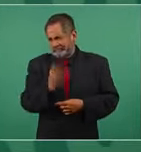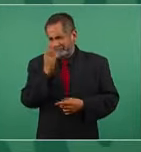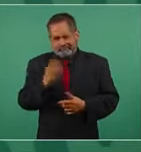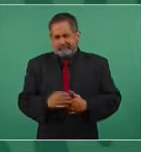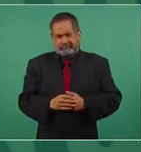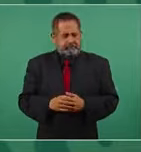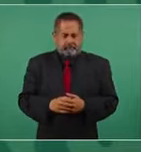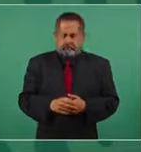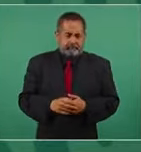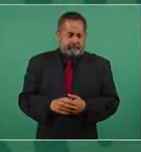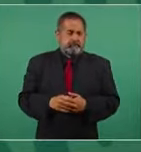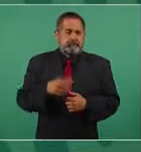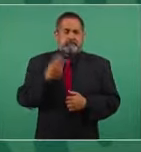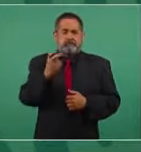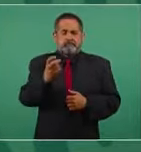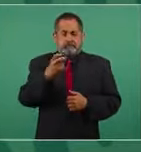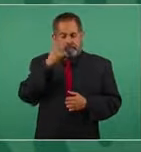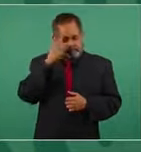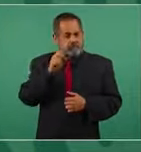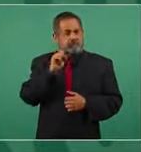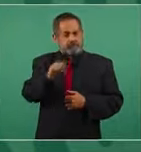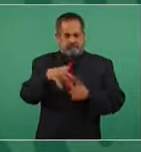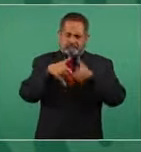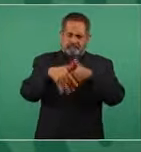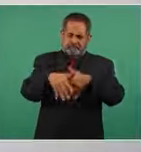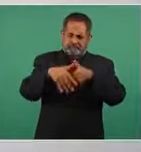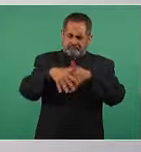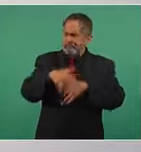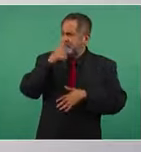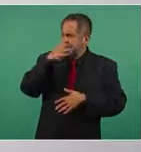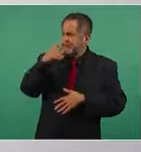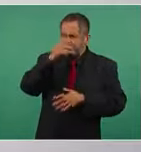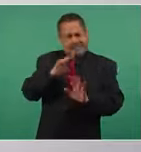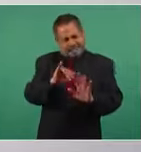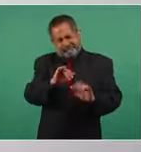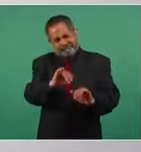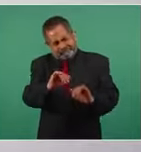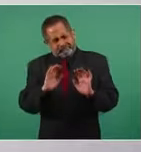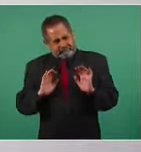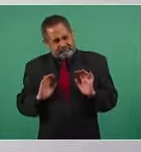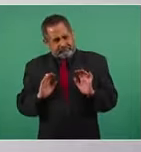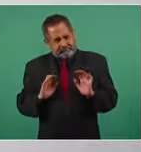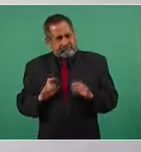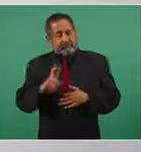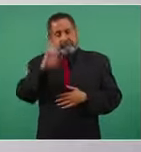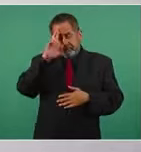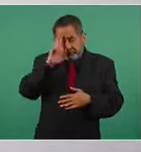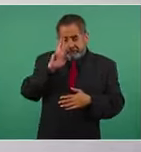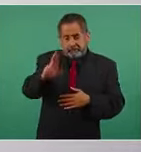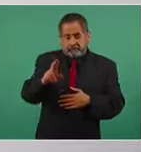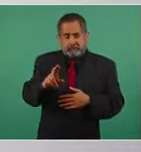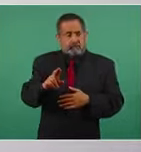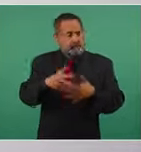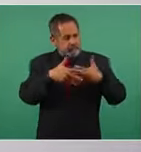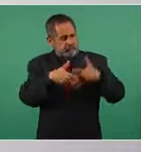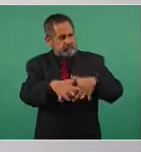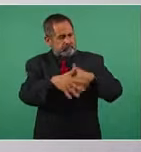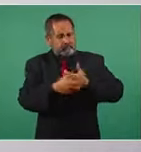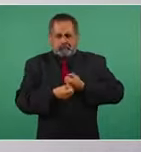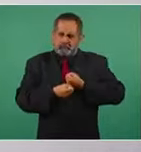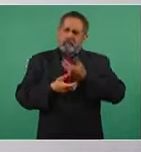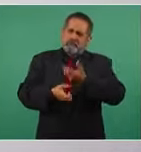Por eso, sí a la protesta, el respeto al derecho a la manifestación,